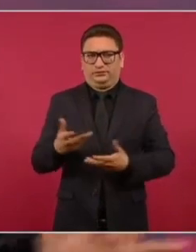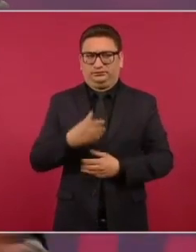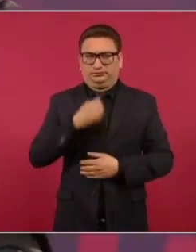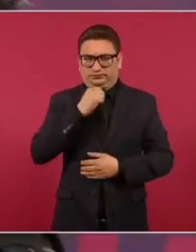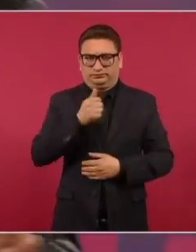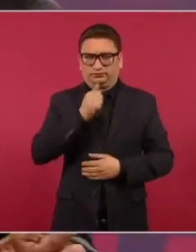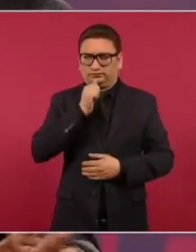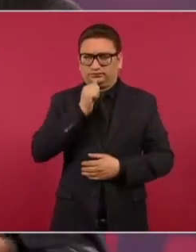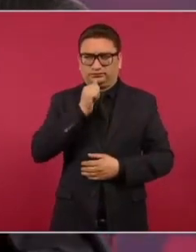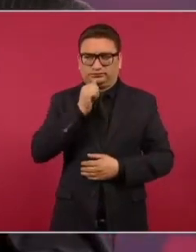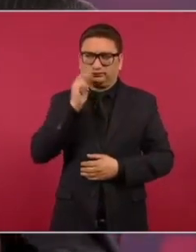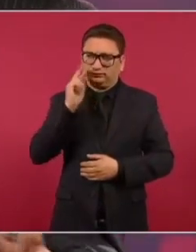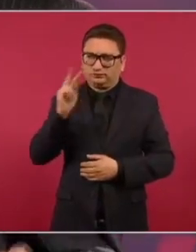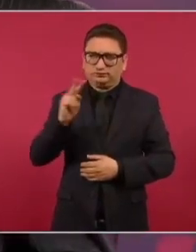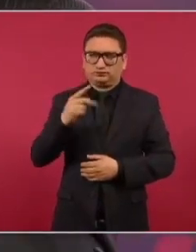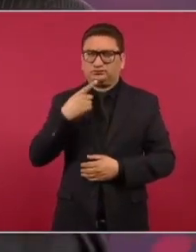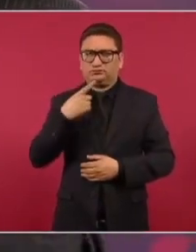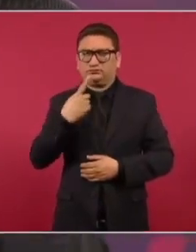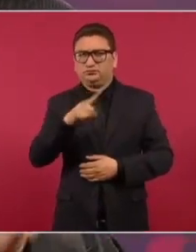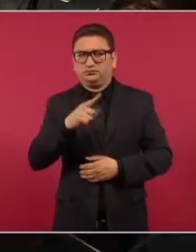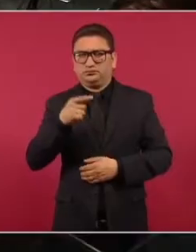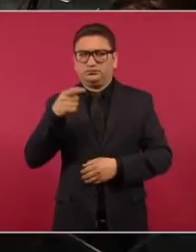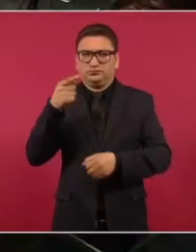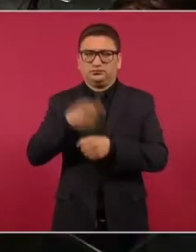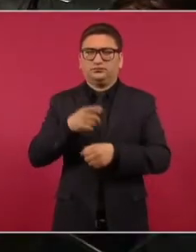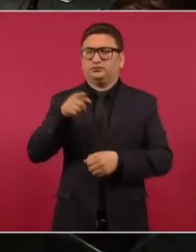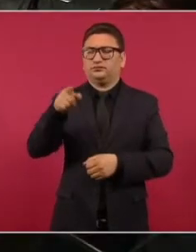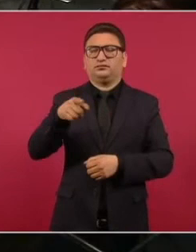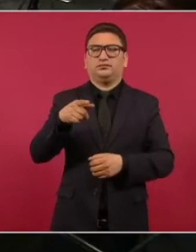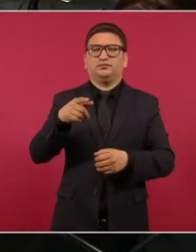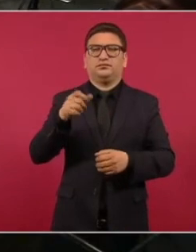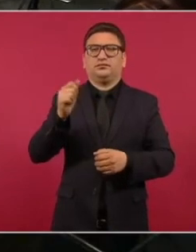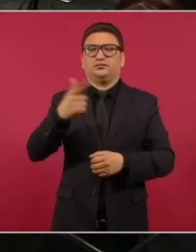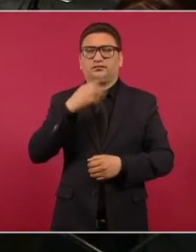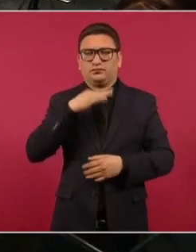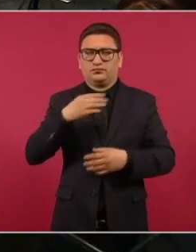señalamiento a un juez, un magistrado.